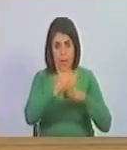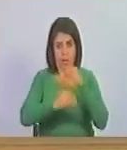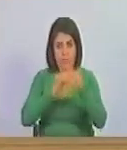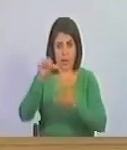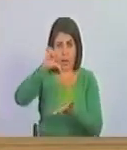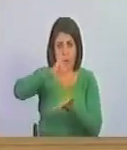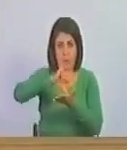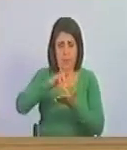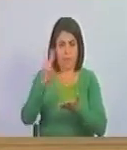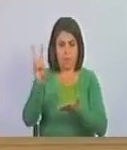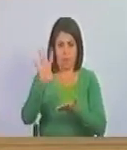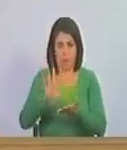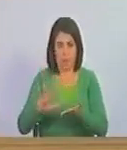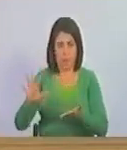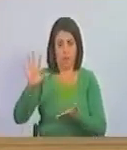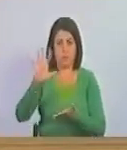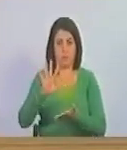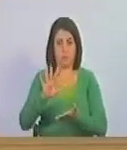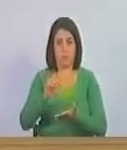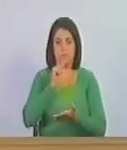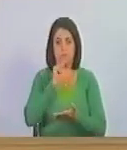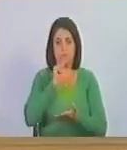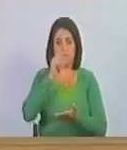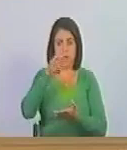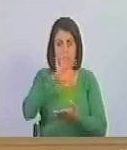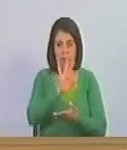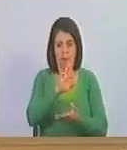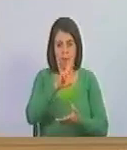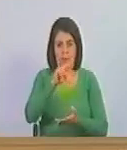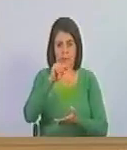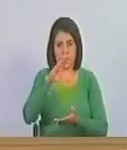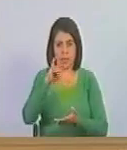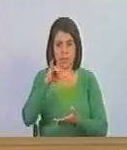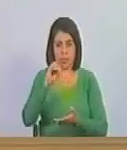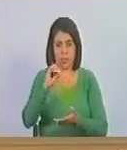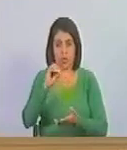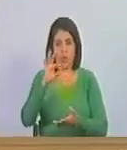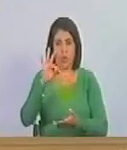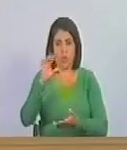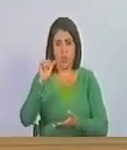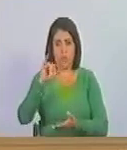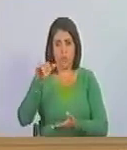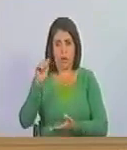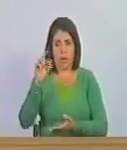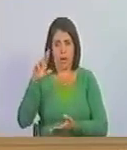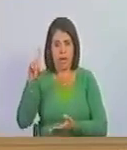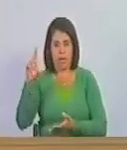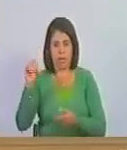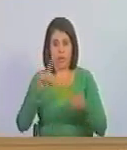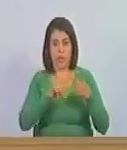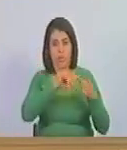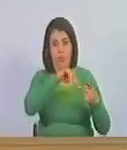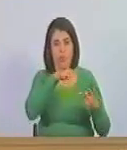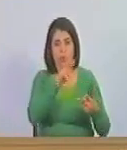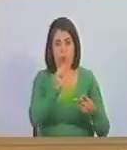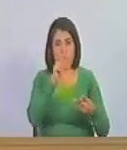de la capital venezolana fueron Francisco Fajardo y Juan Rodríguez Suárez